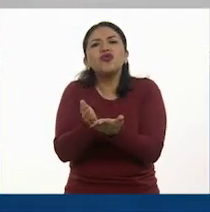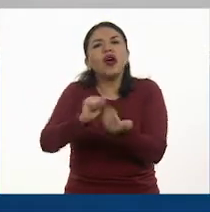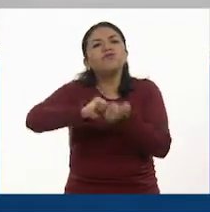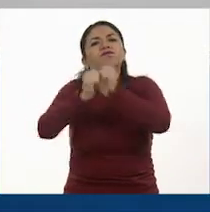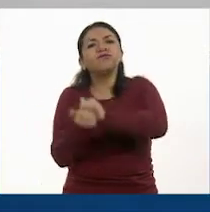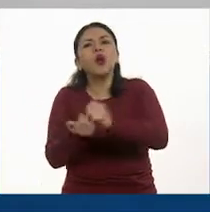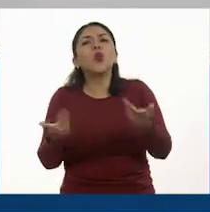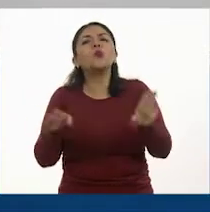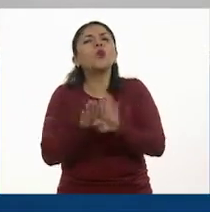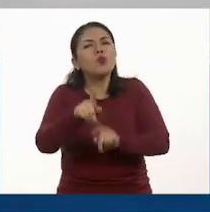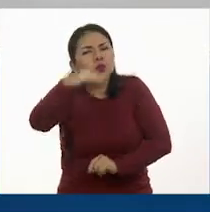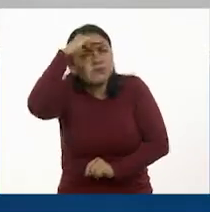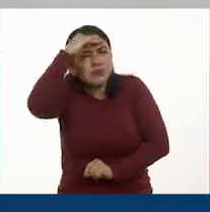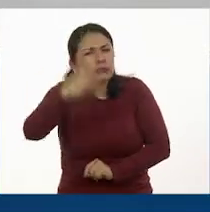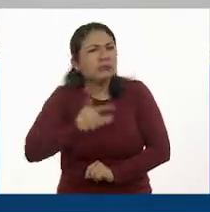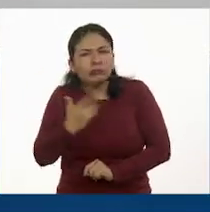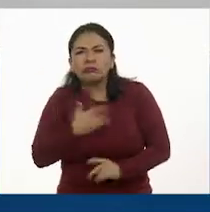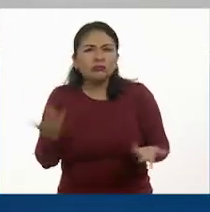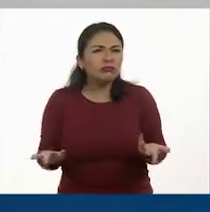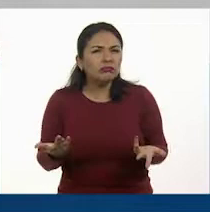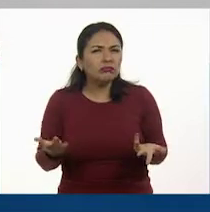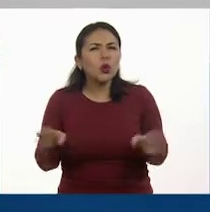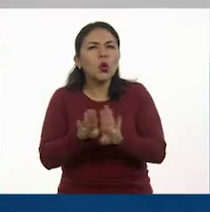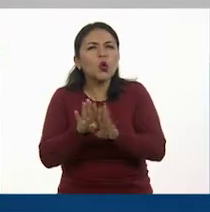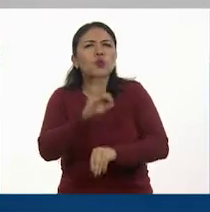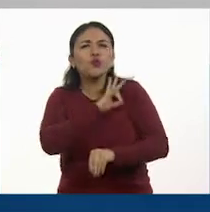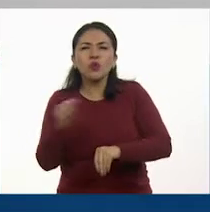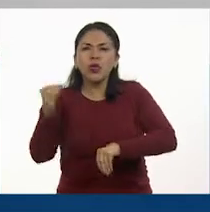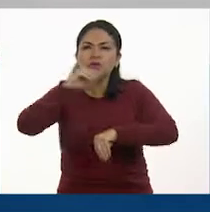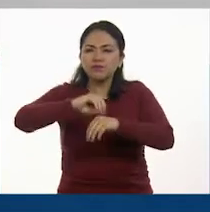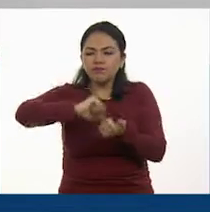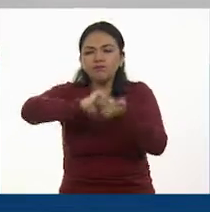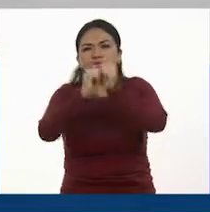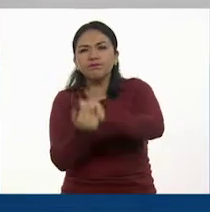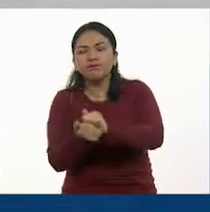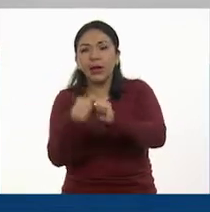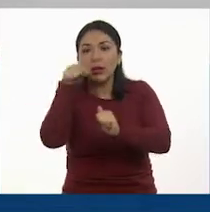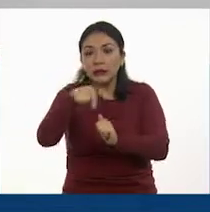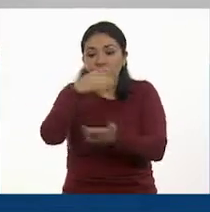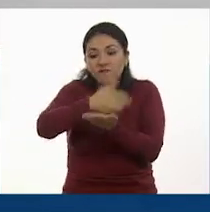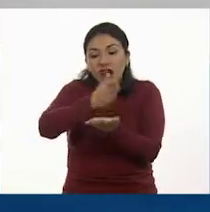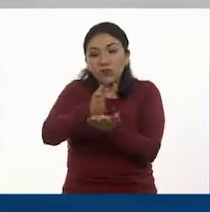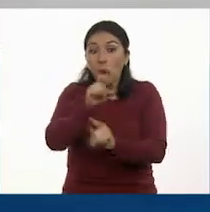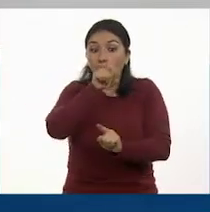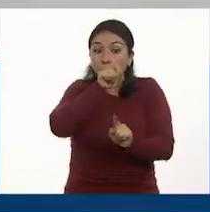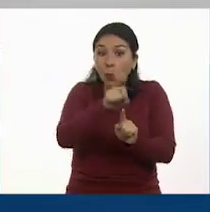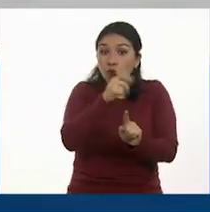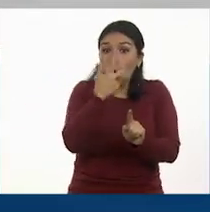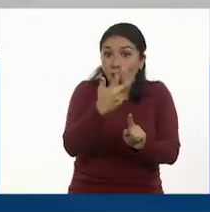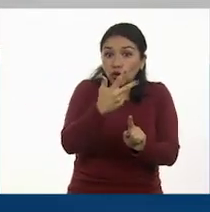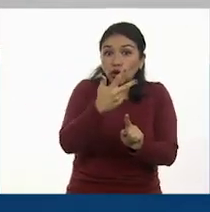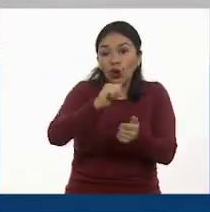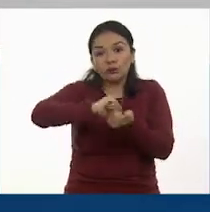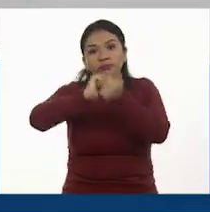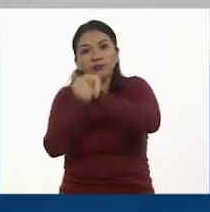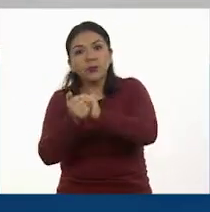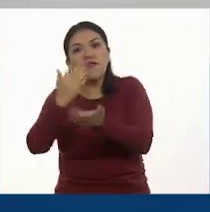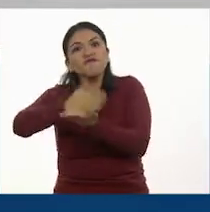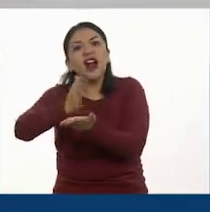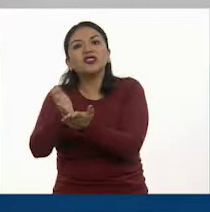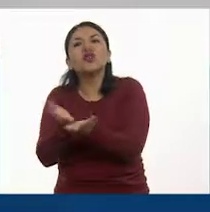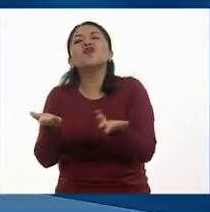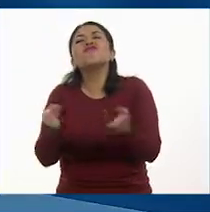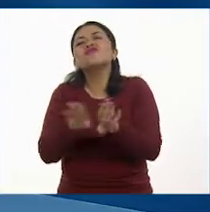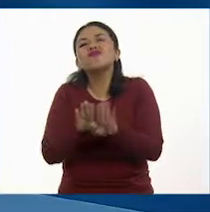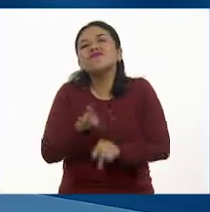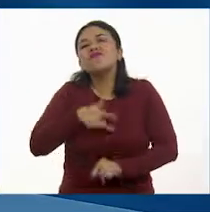A ver, piensen ahí ustedes, chicos, ¿cómo es que podríamos nosotros representar este punto ocho como fracción? Eh,